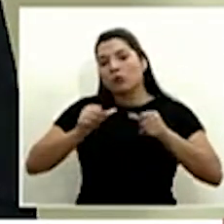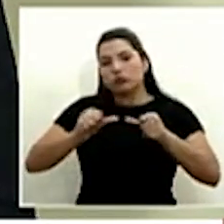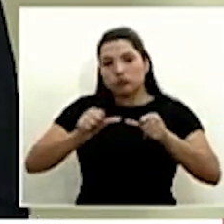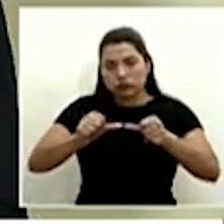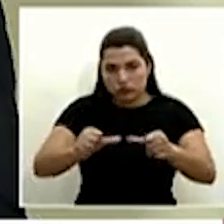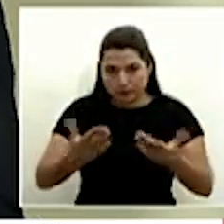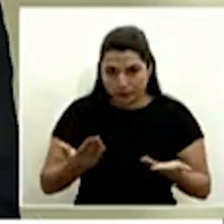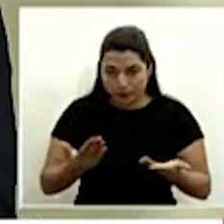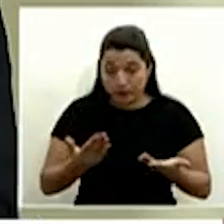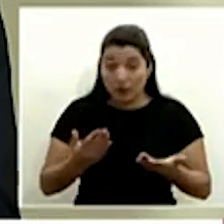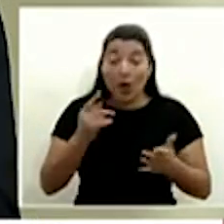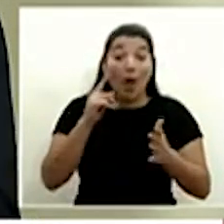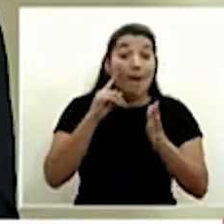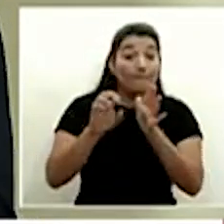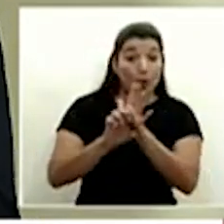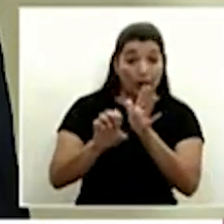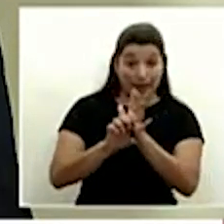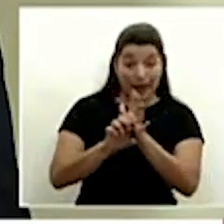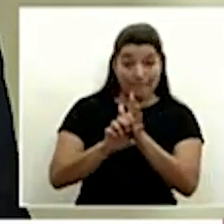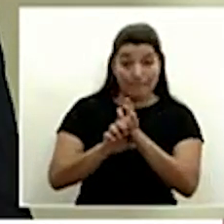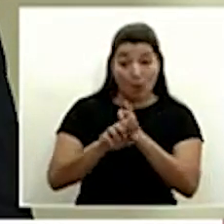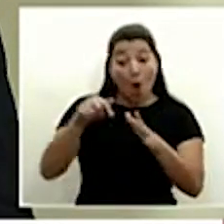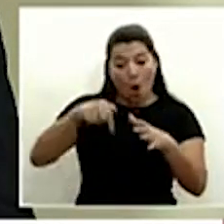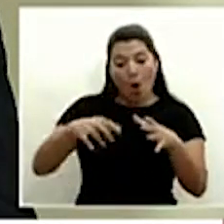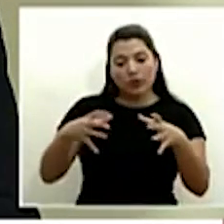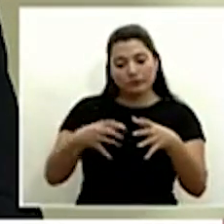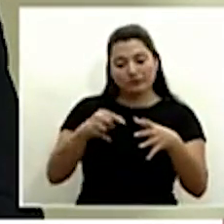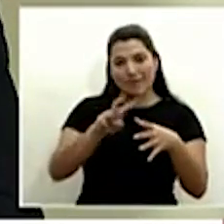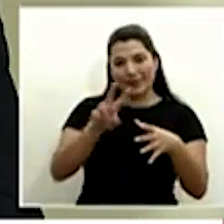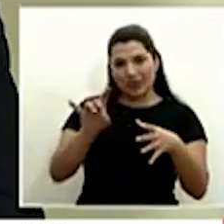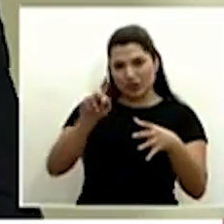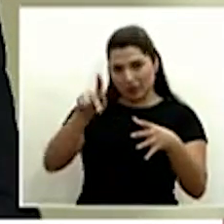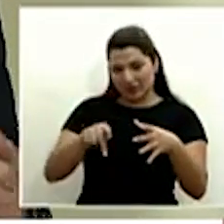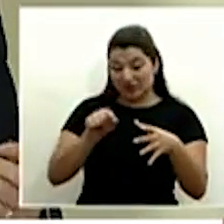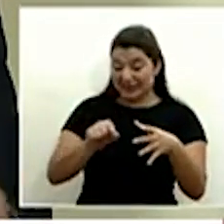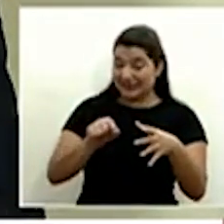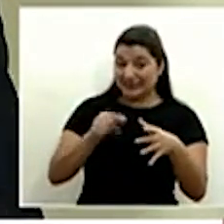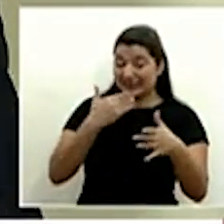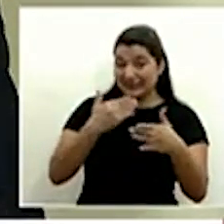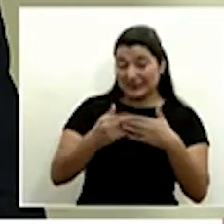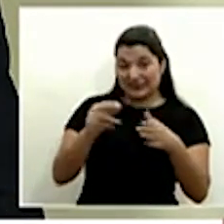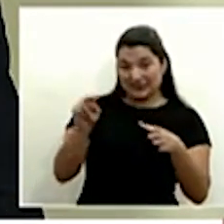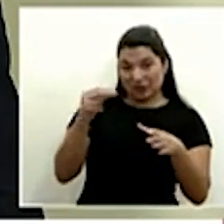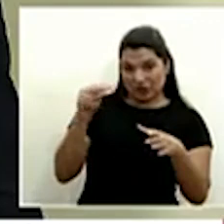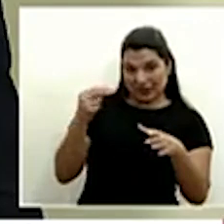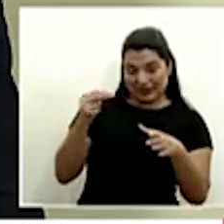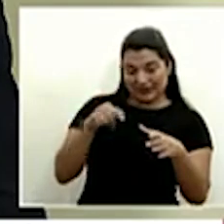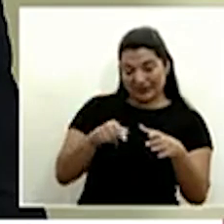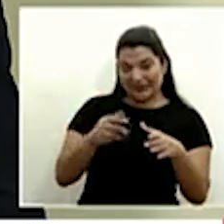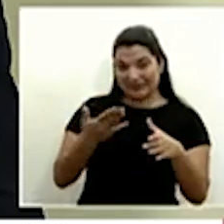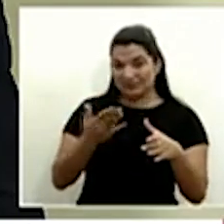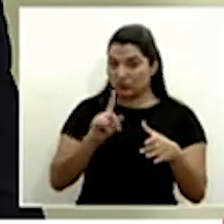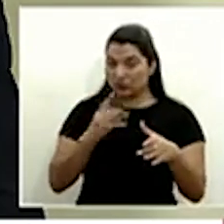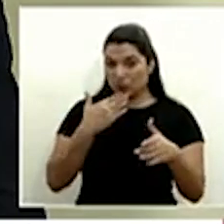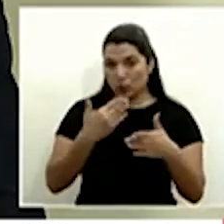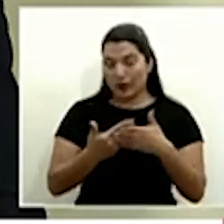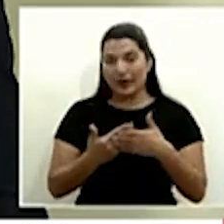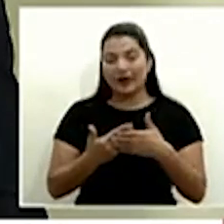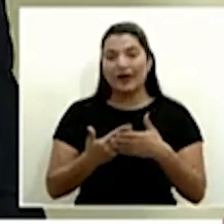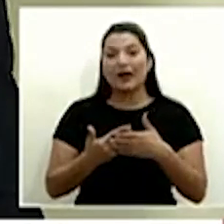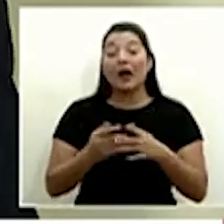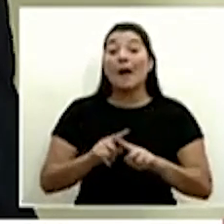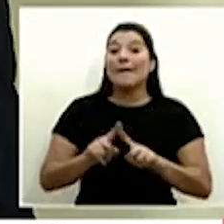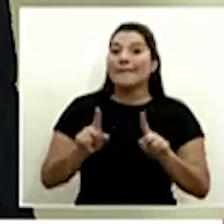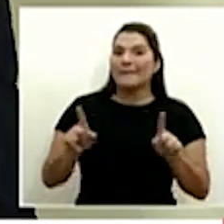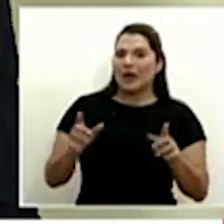ejemplo una noticia dentro del 28 casos si es una noticia que no es pues de verdad una noticia que uno diría que es buena pero